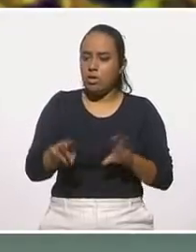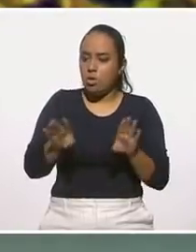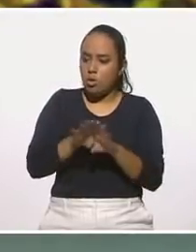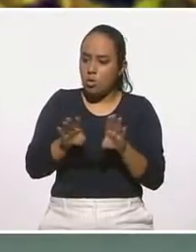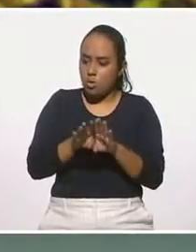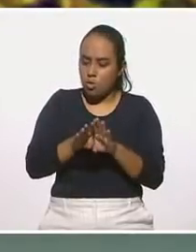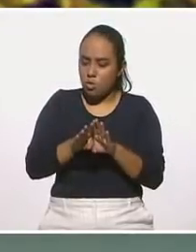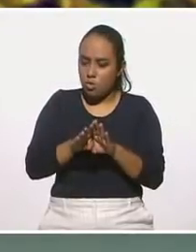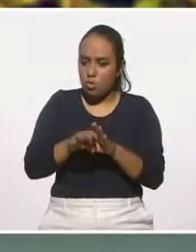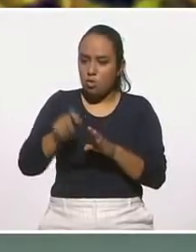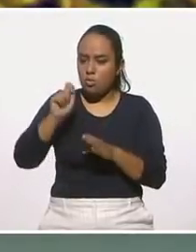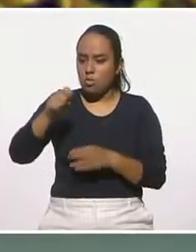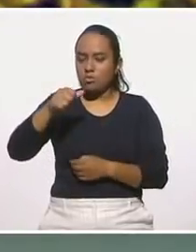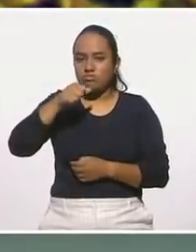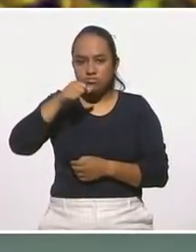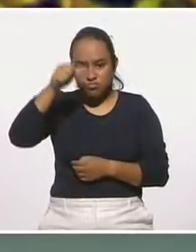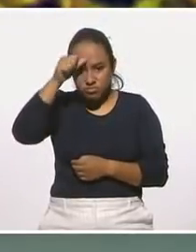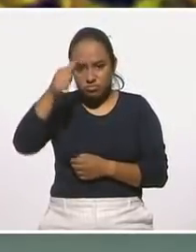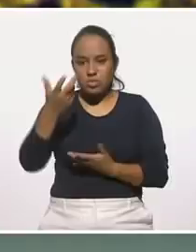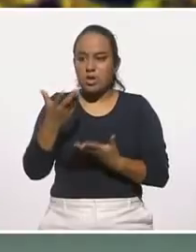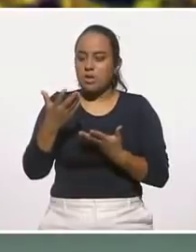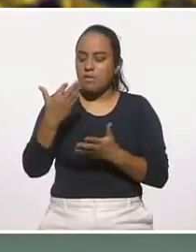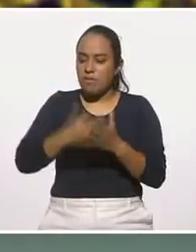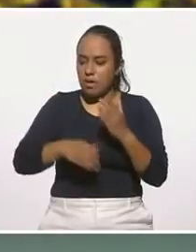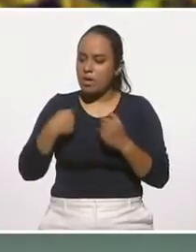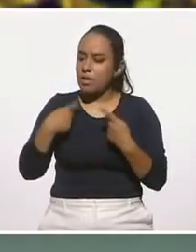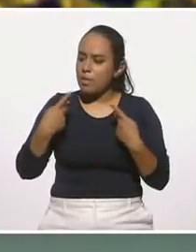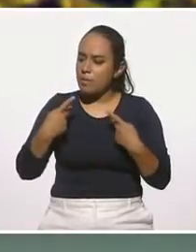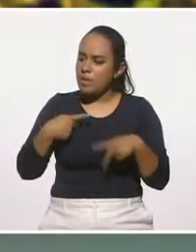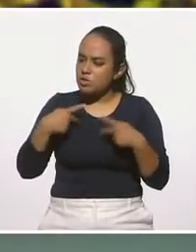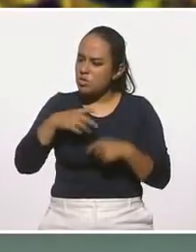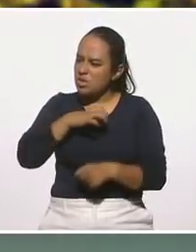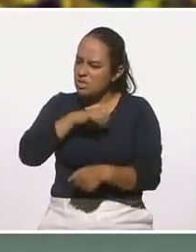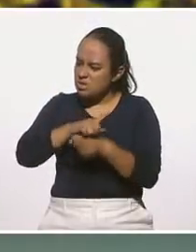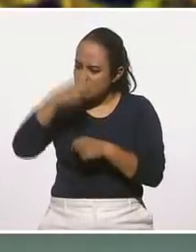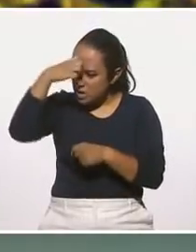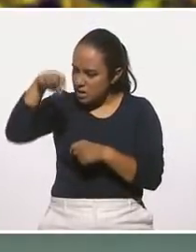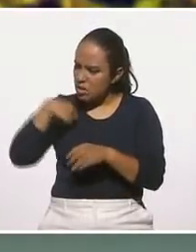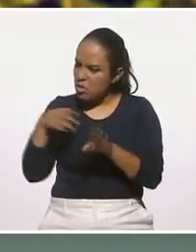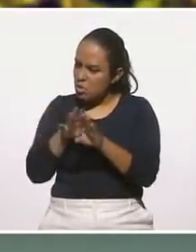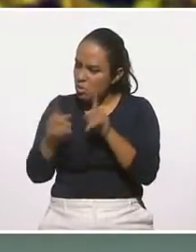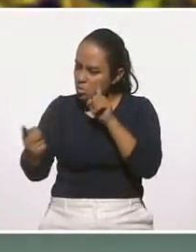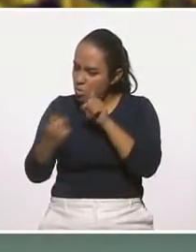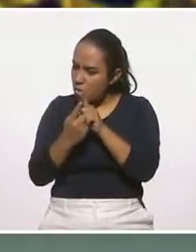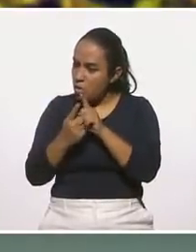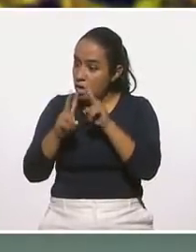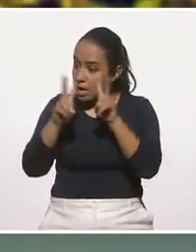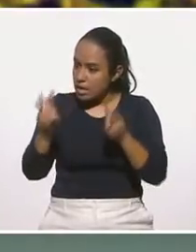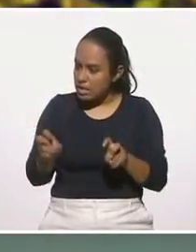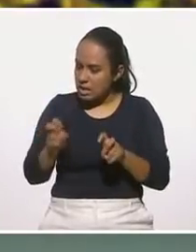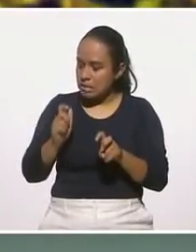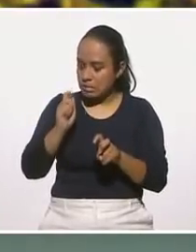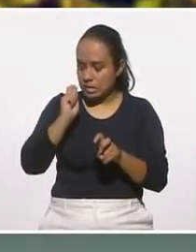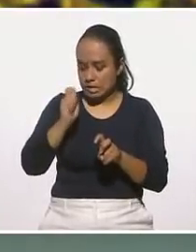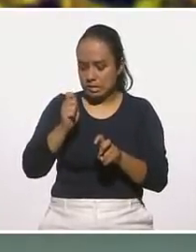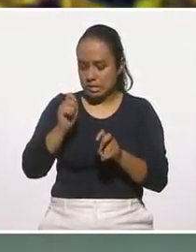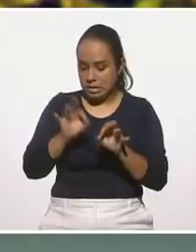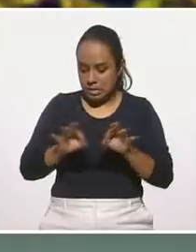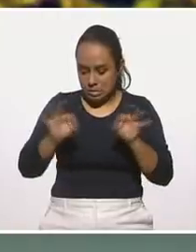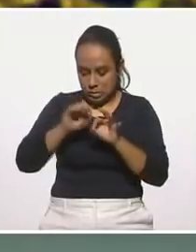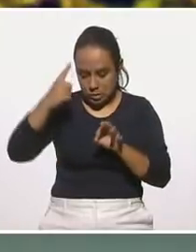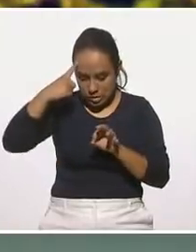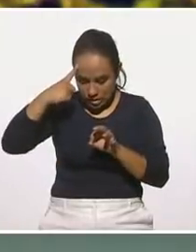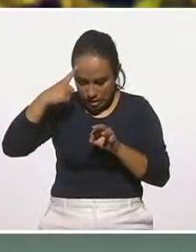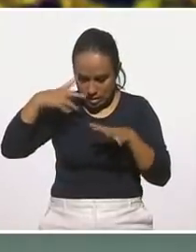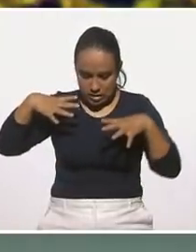en esta alfabetización, en este proceso de vincularte con los especialistas, con temas tan importantes como reconocer tu salud mental y el estrés, es